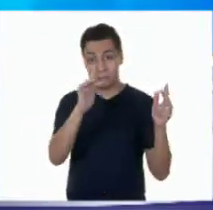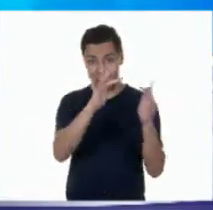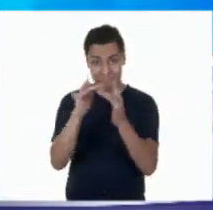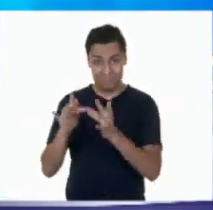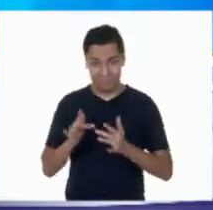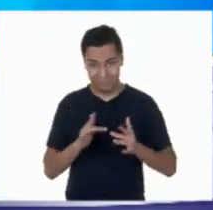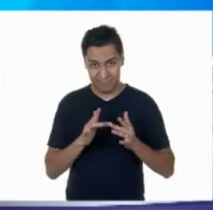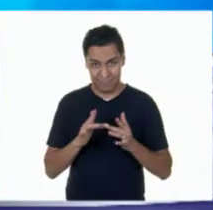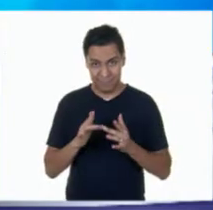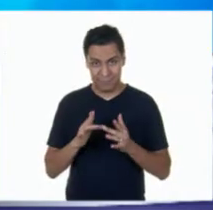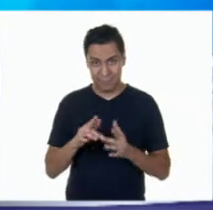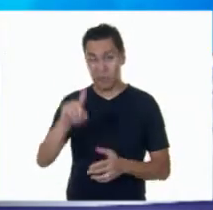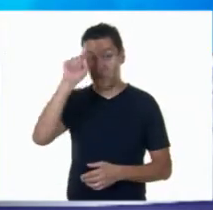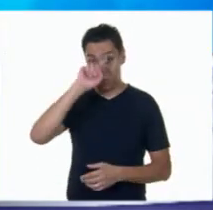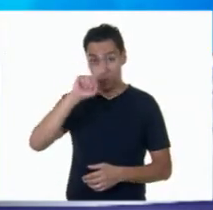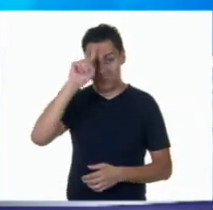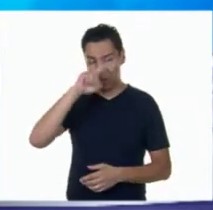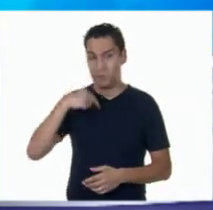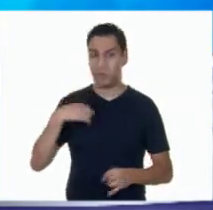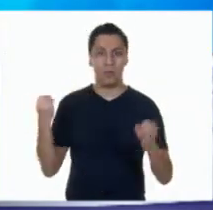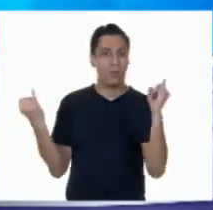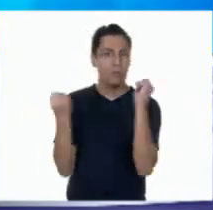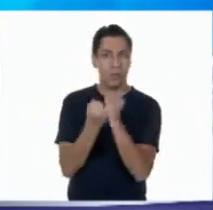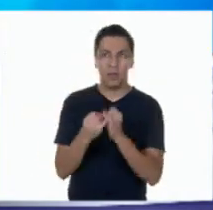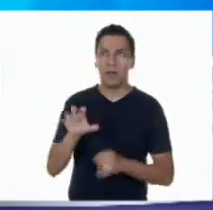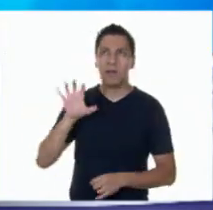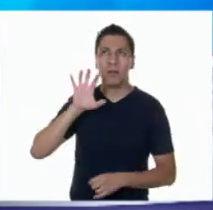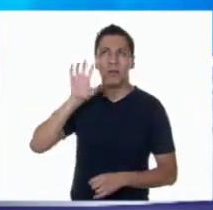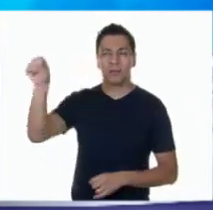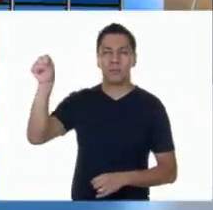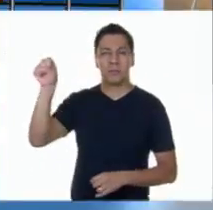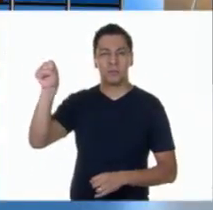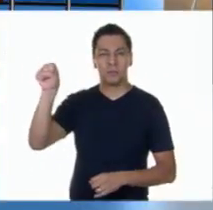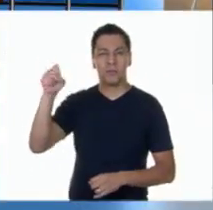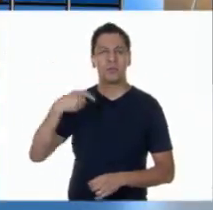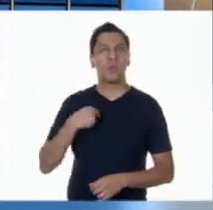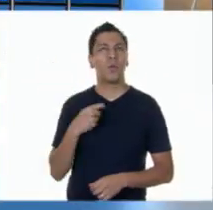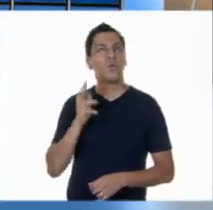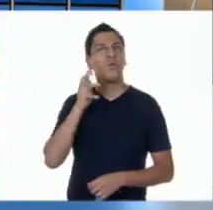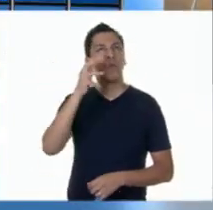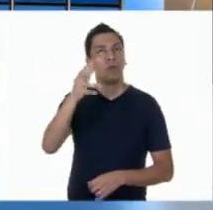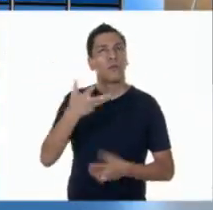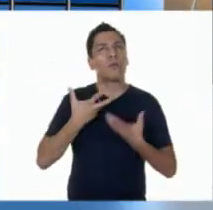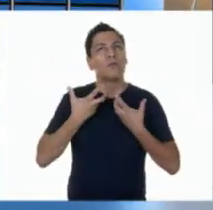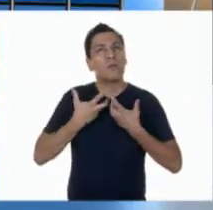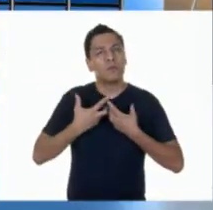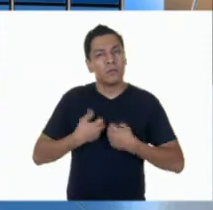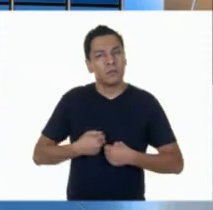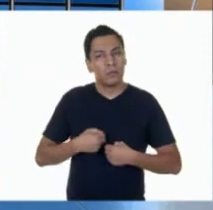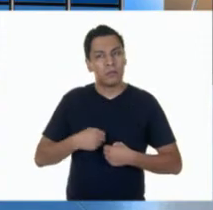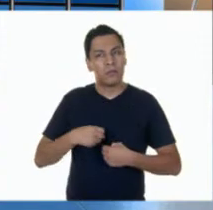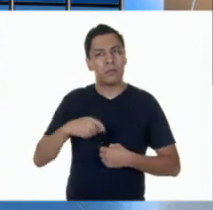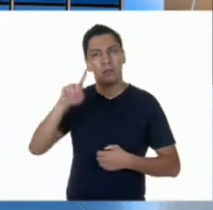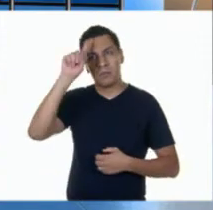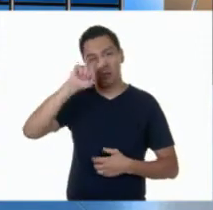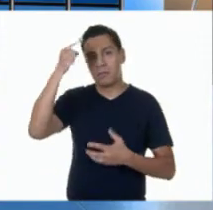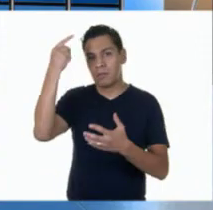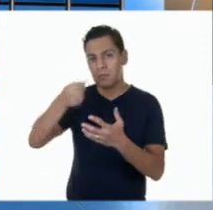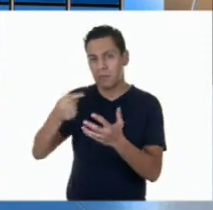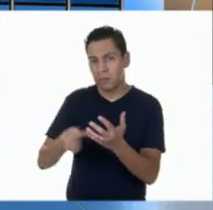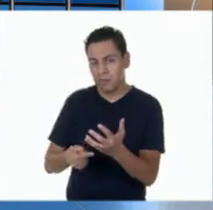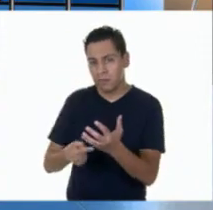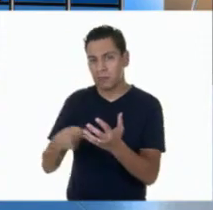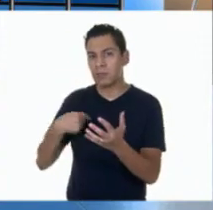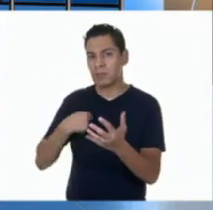actividades. Seguramente yo también aplicaré alguna cuando me sienta desanimada, Adri. Sí, es una gran idea. Cuando regulamos